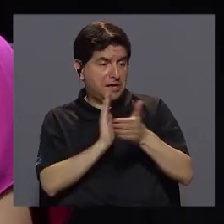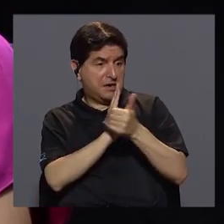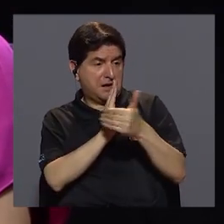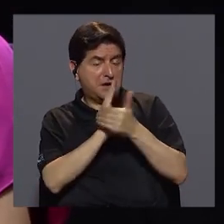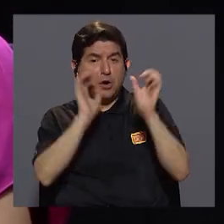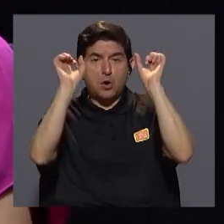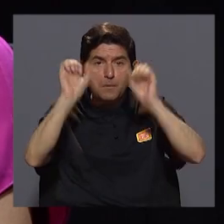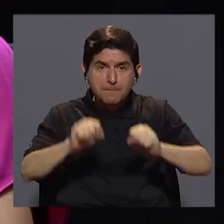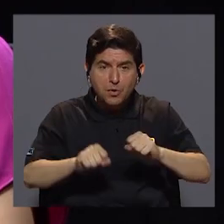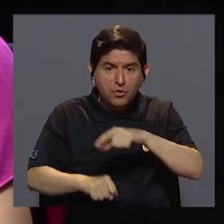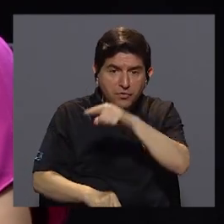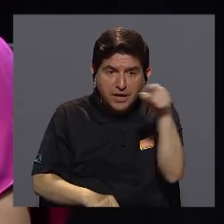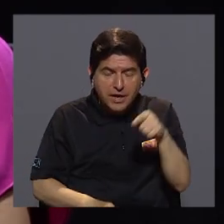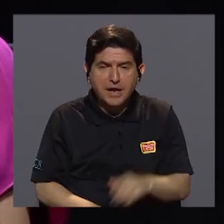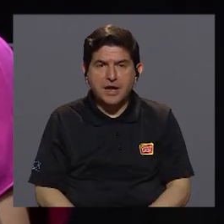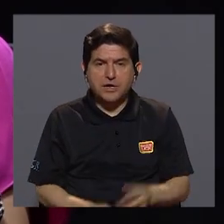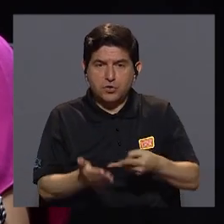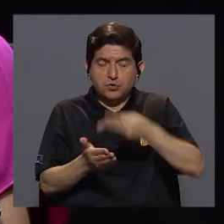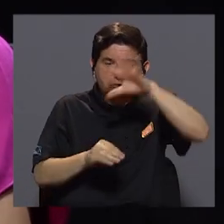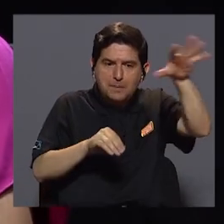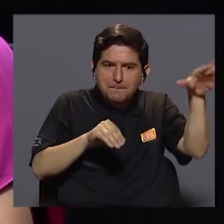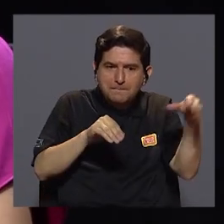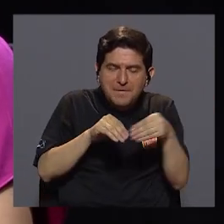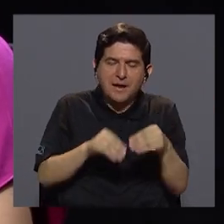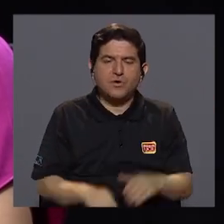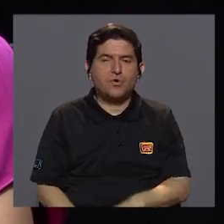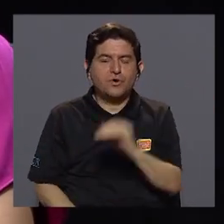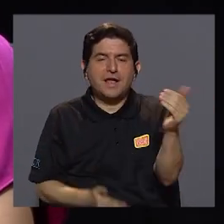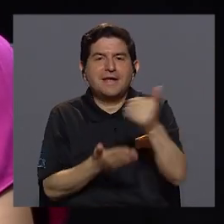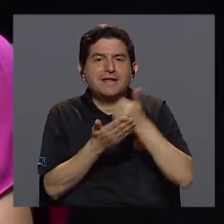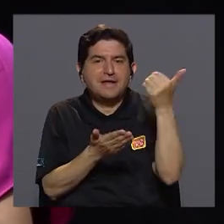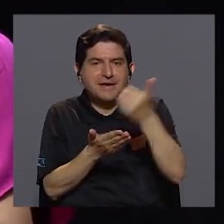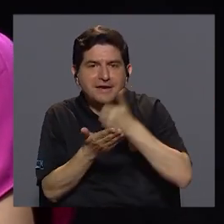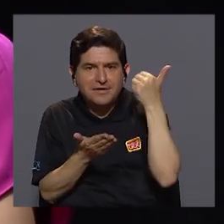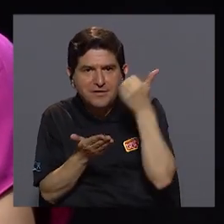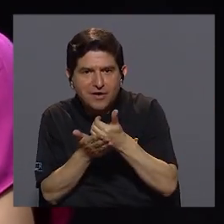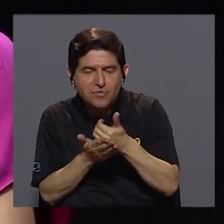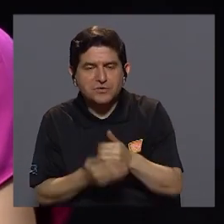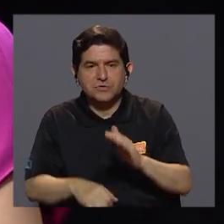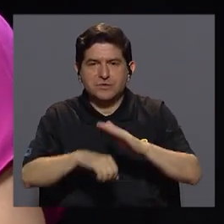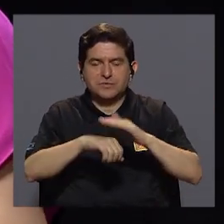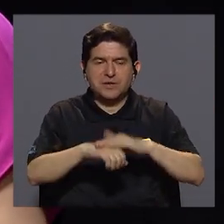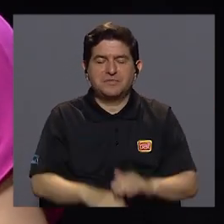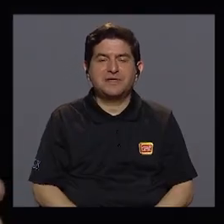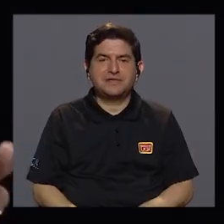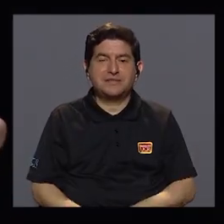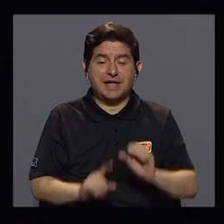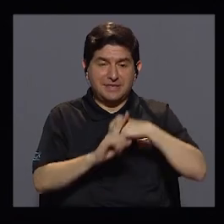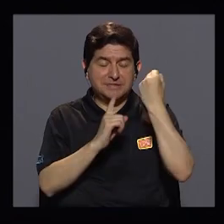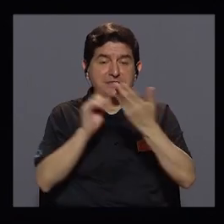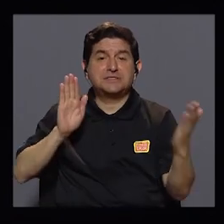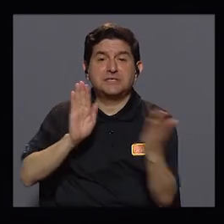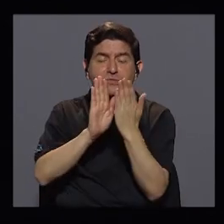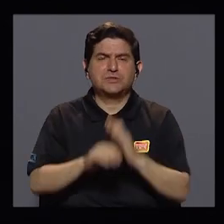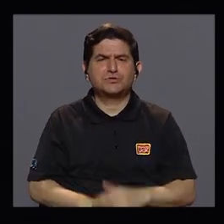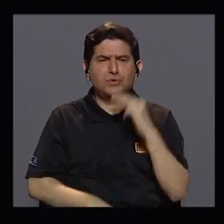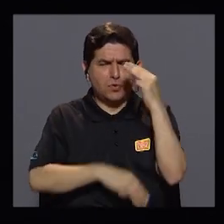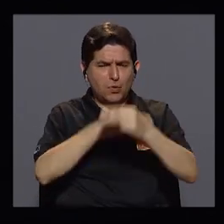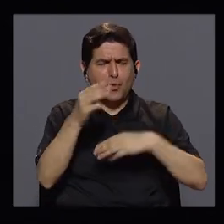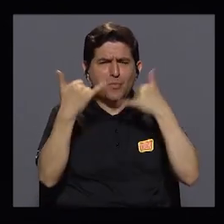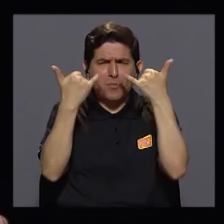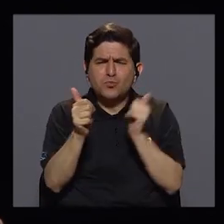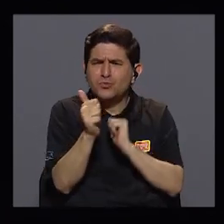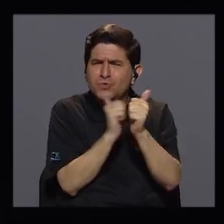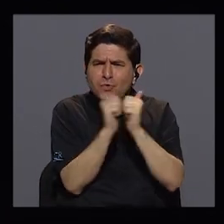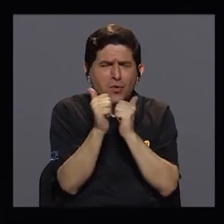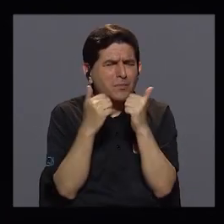poder generar un mayor valor agregado y recursos para poder atender esta situación. Vivimos en un mundo en el que la